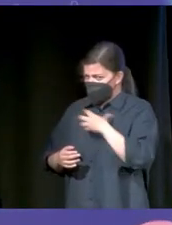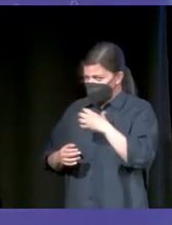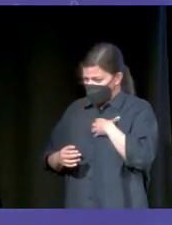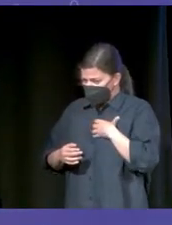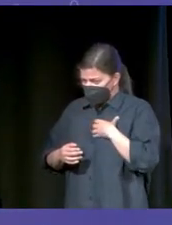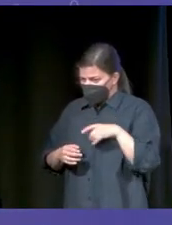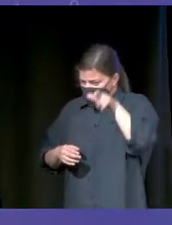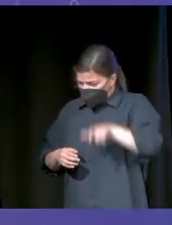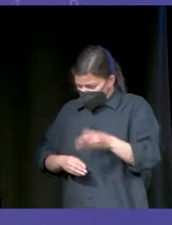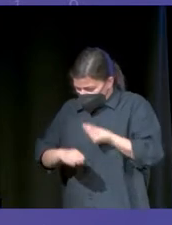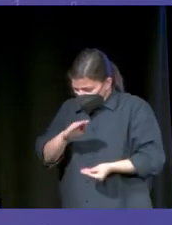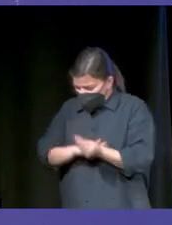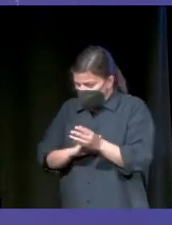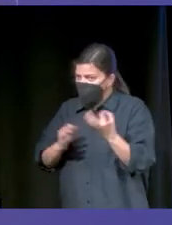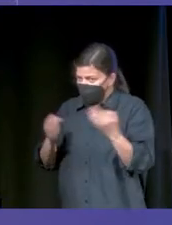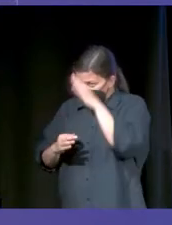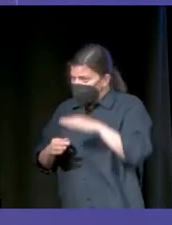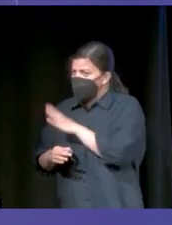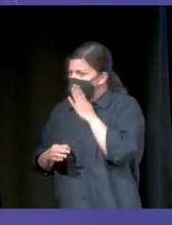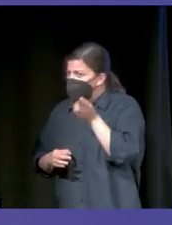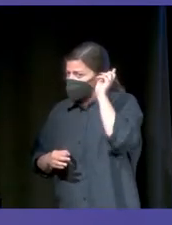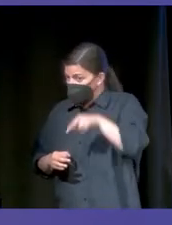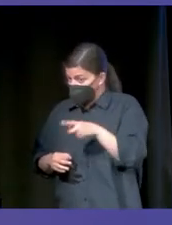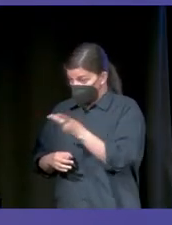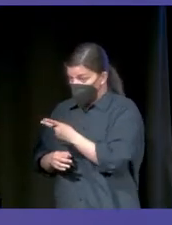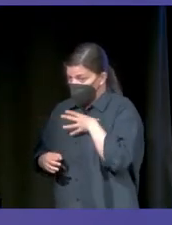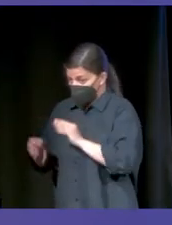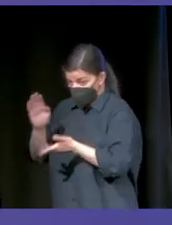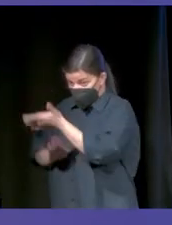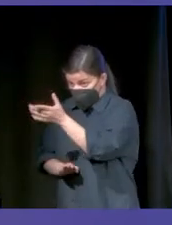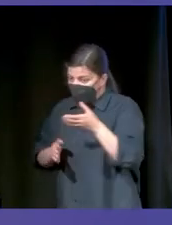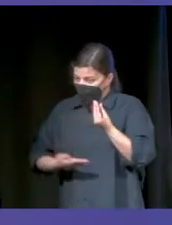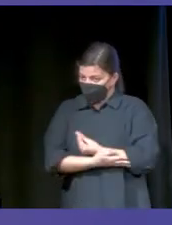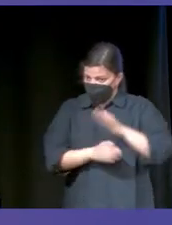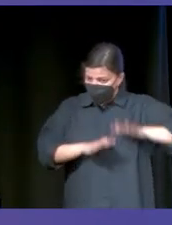suyo sin un progeritor neozelandés. O sea, que os podéis ir, pero el bebé se va a quedar aquí. yo, ah.